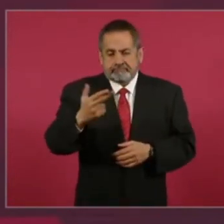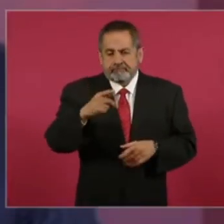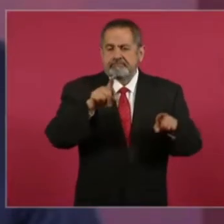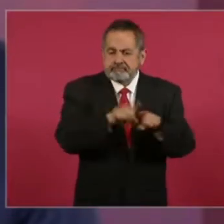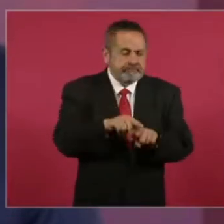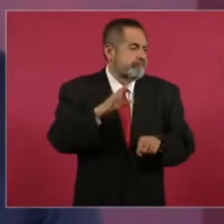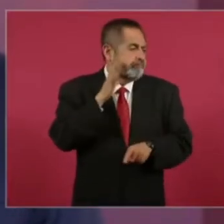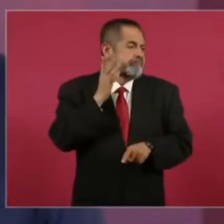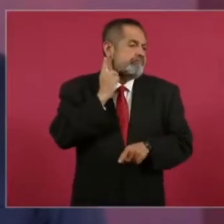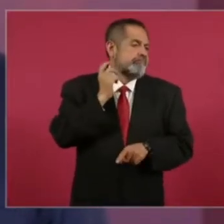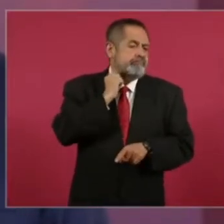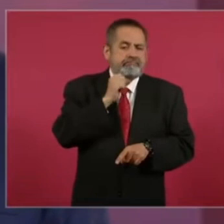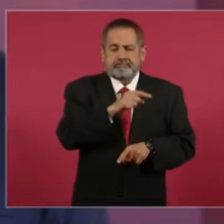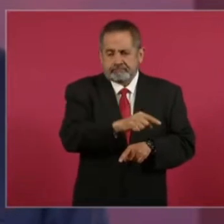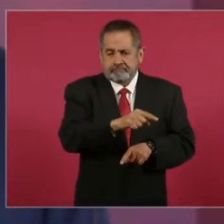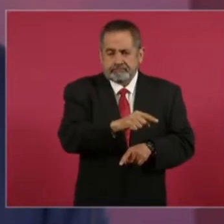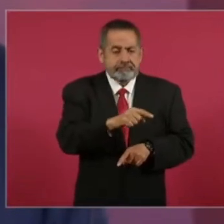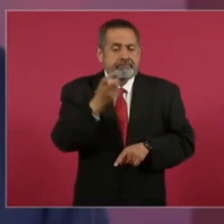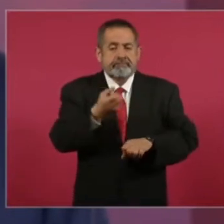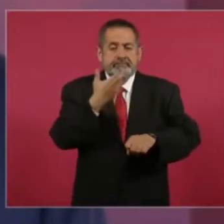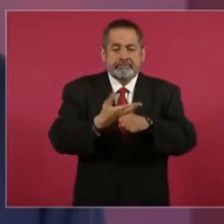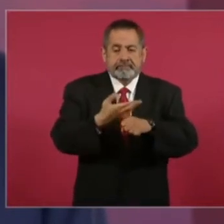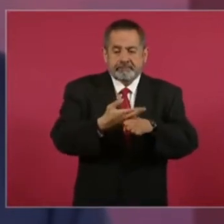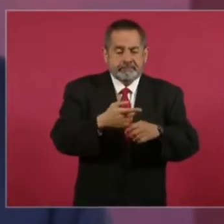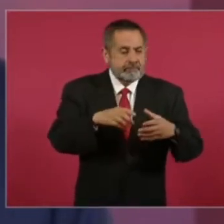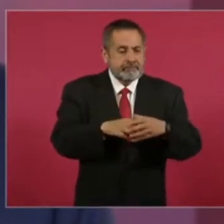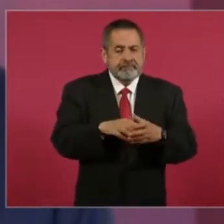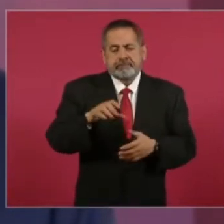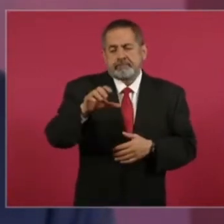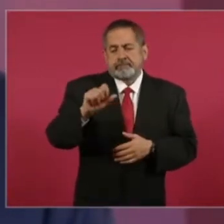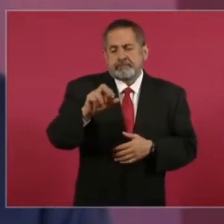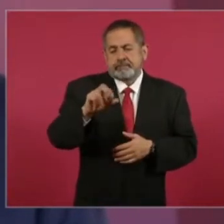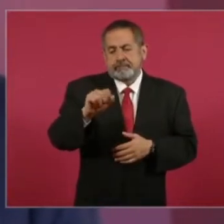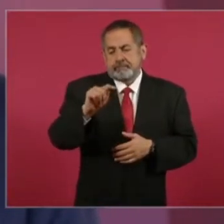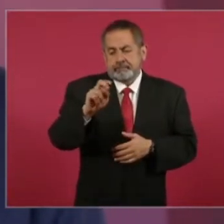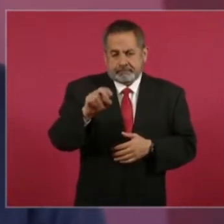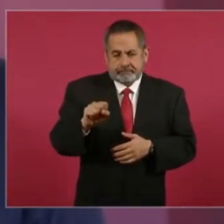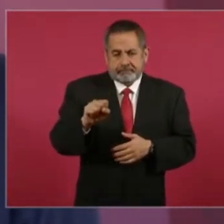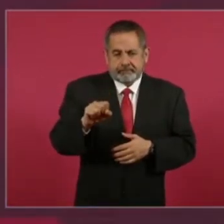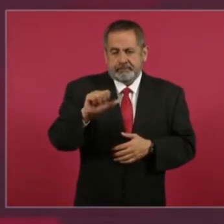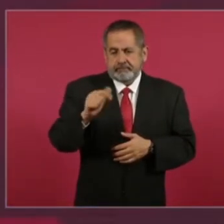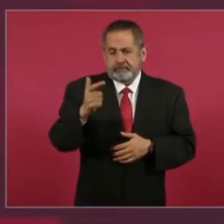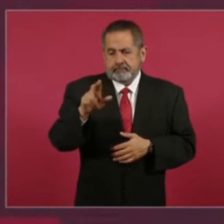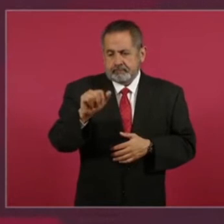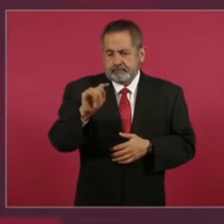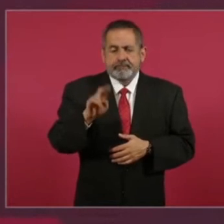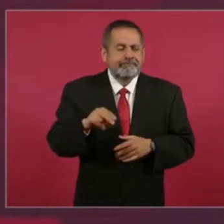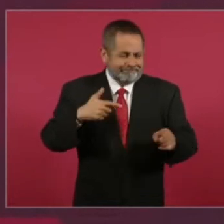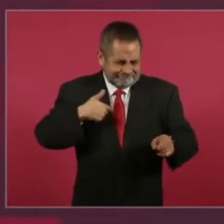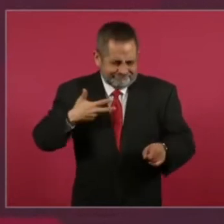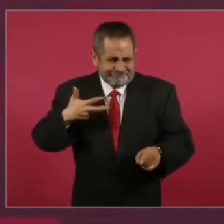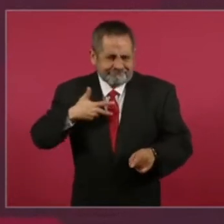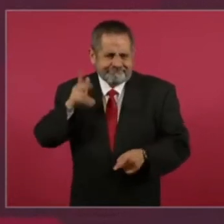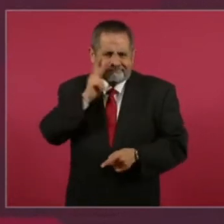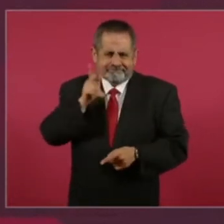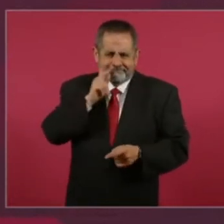cuando el secretario de Hacienda era Carstins pues es porque tengo las pruebas